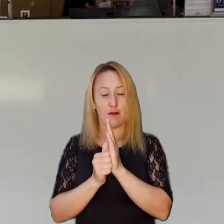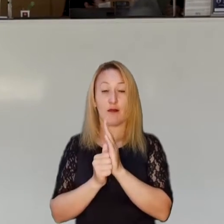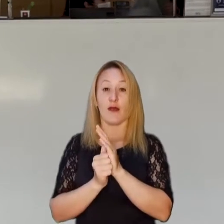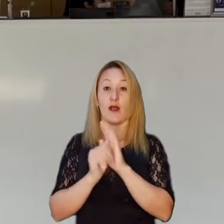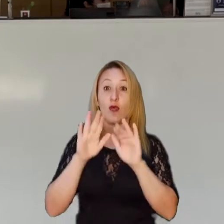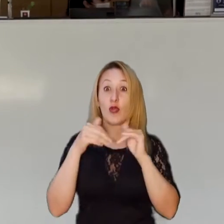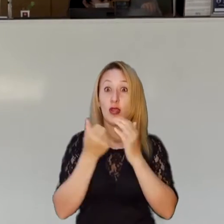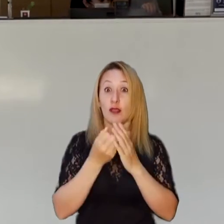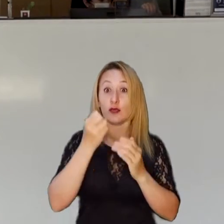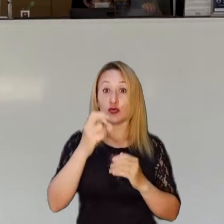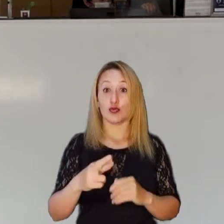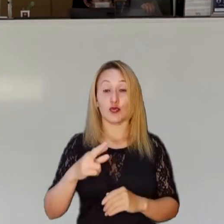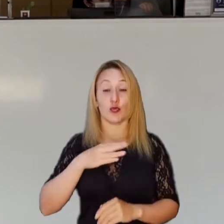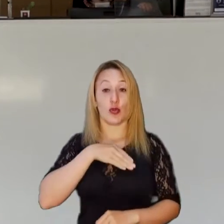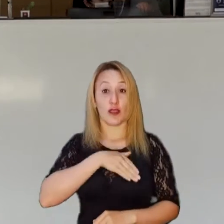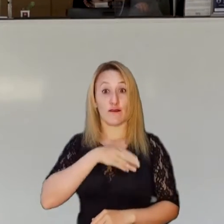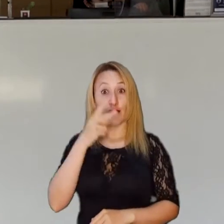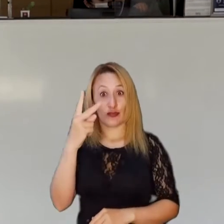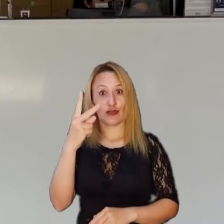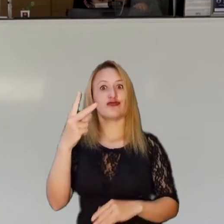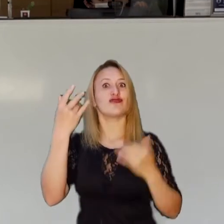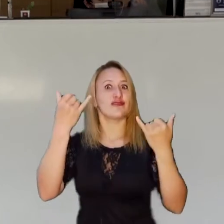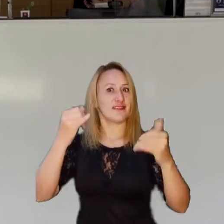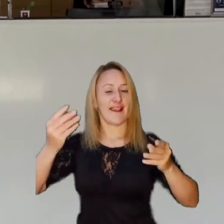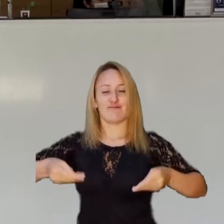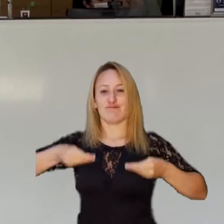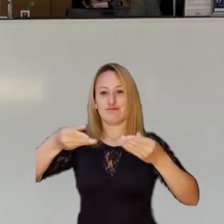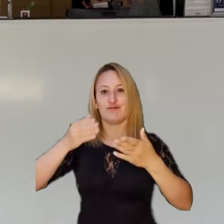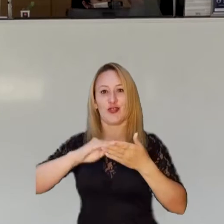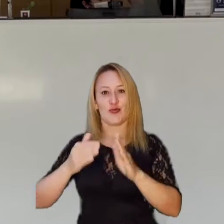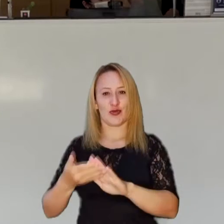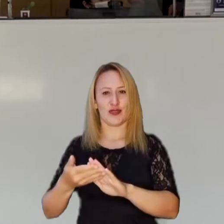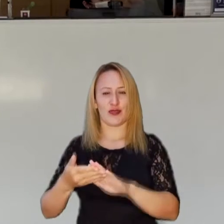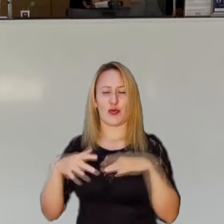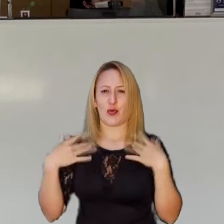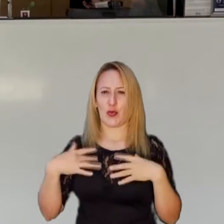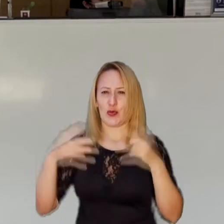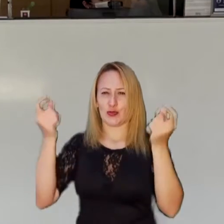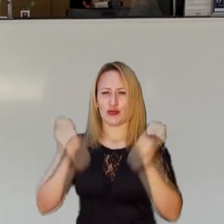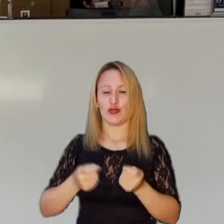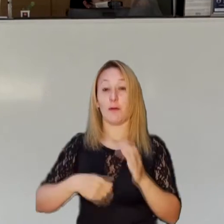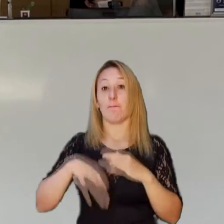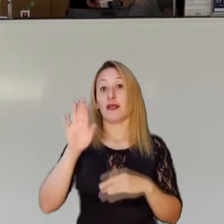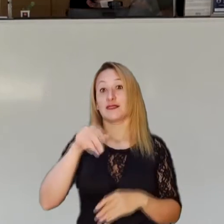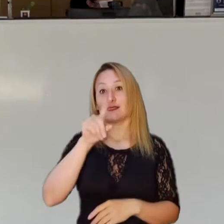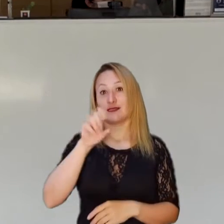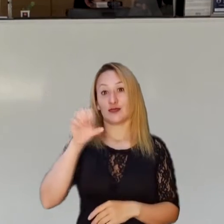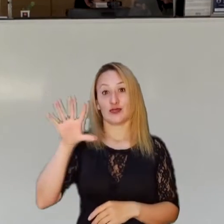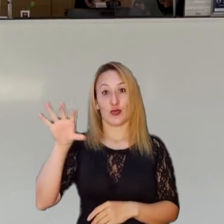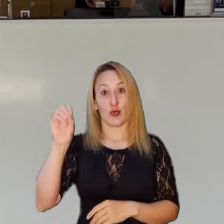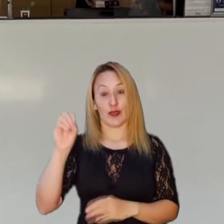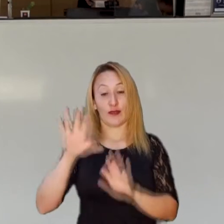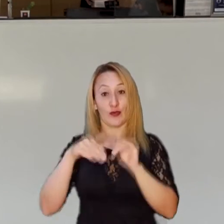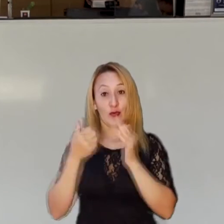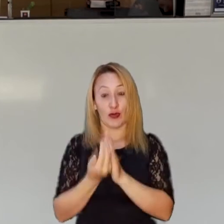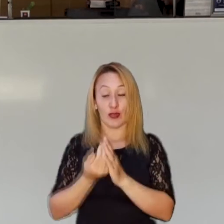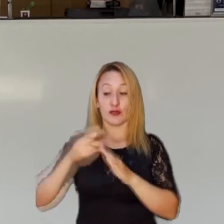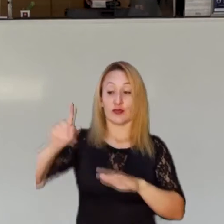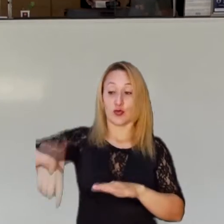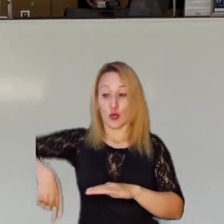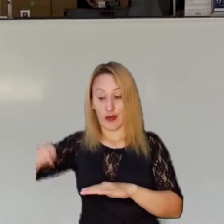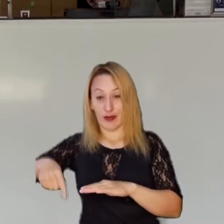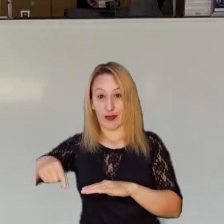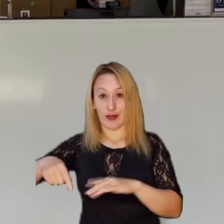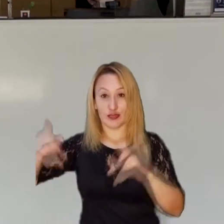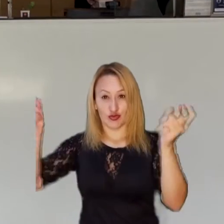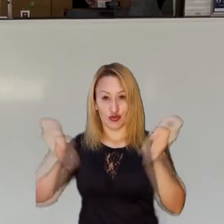General de la República, dos colegios del sur de Bolívar fueron entregados a la comunidad. En total son más de 650 centros